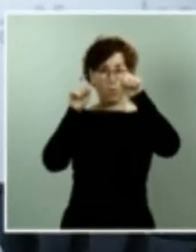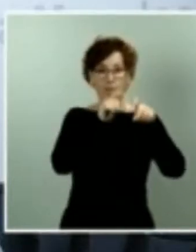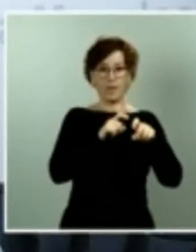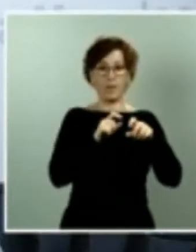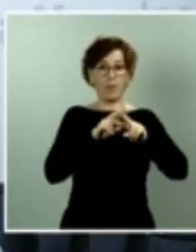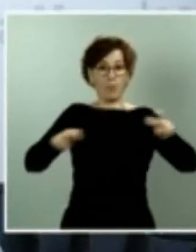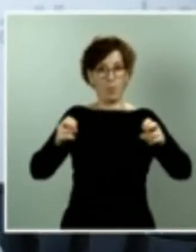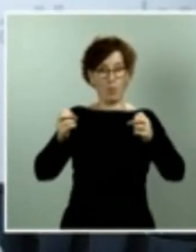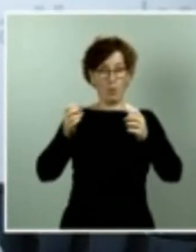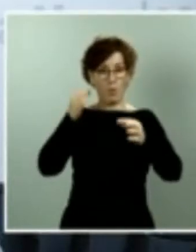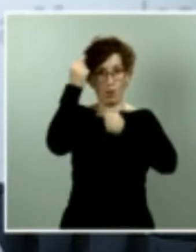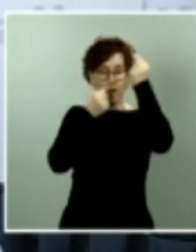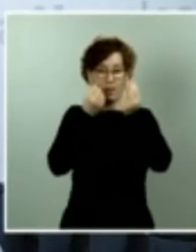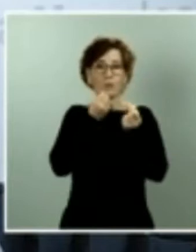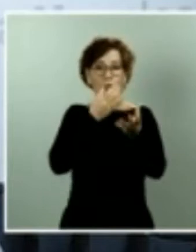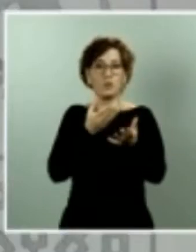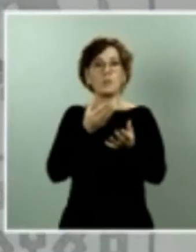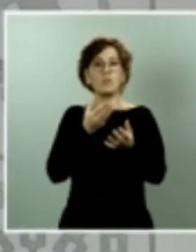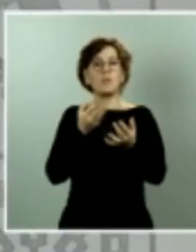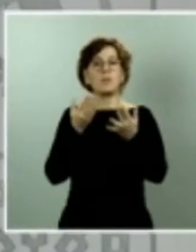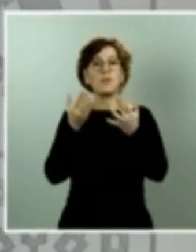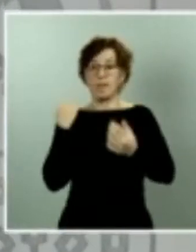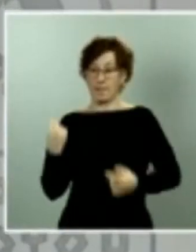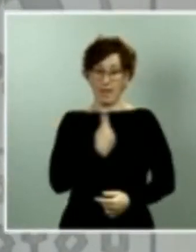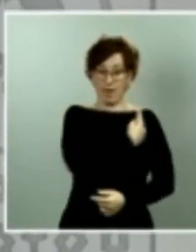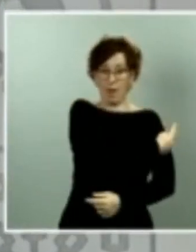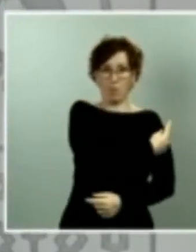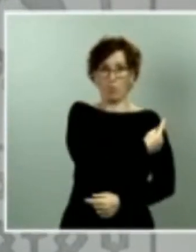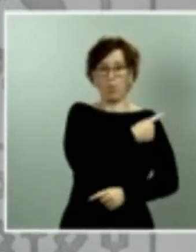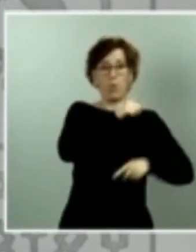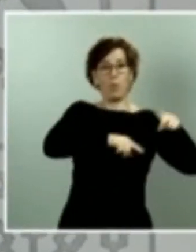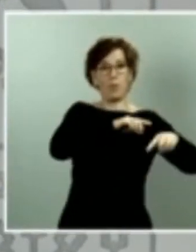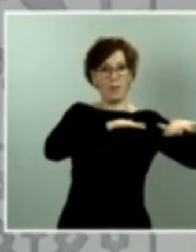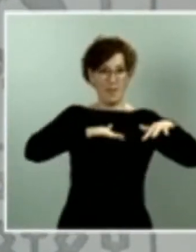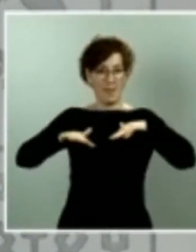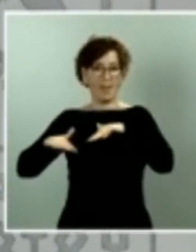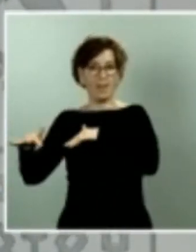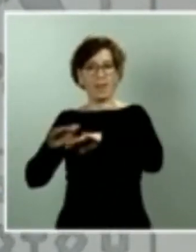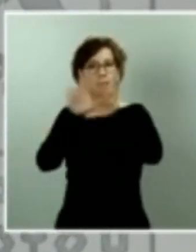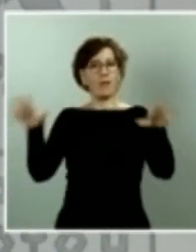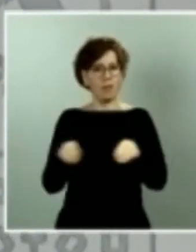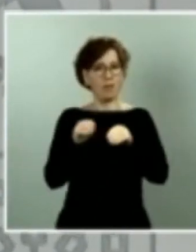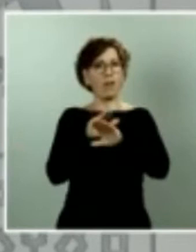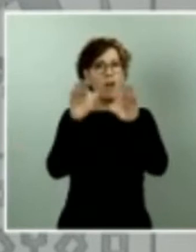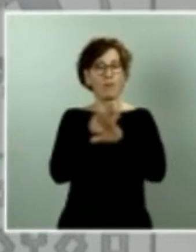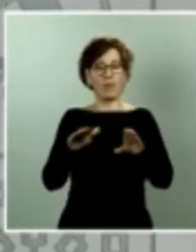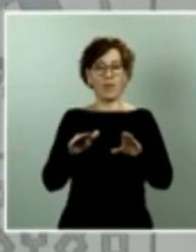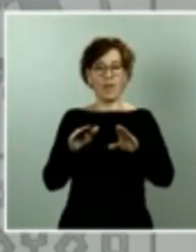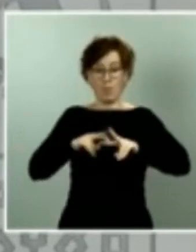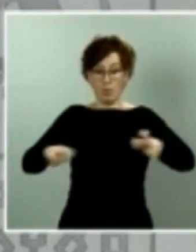los diferentes sectores aquí representados, que esa información que dábamos al principio de la rueda de prensa